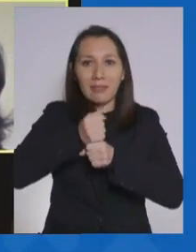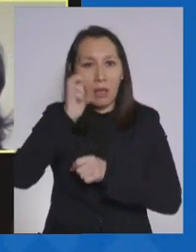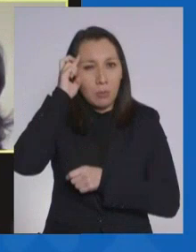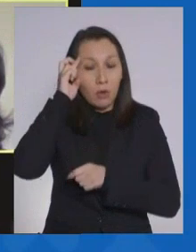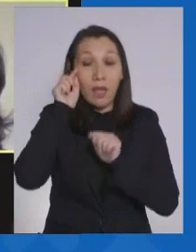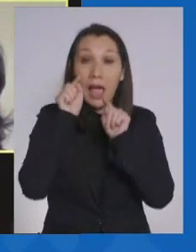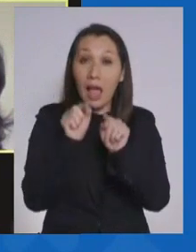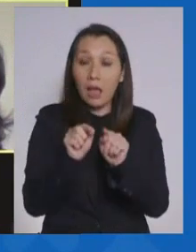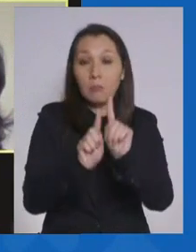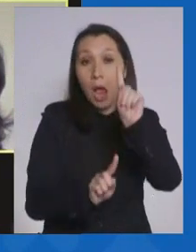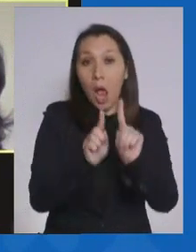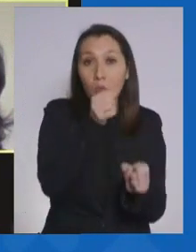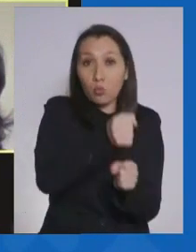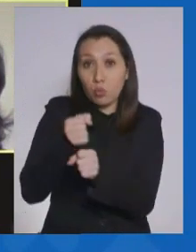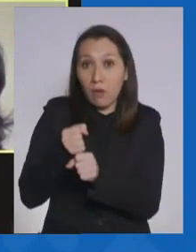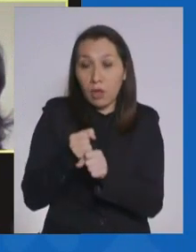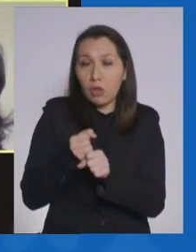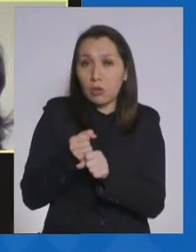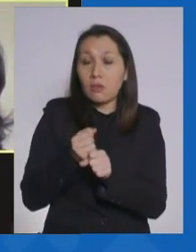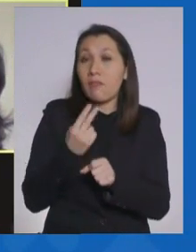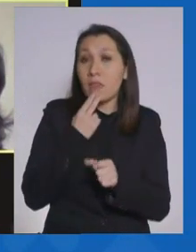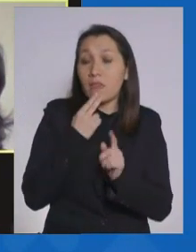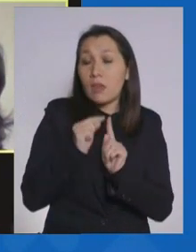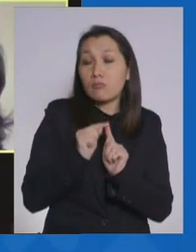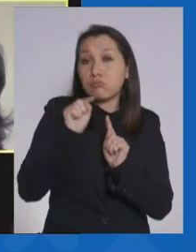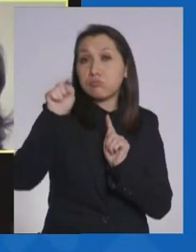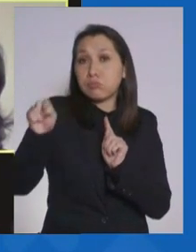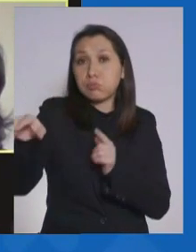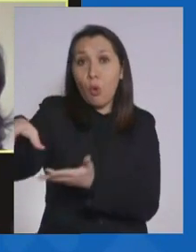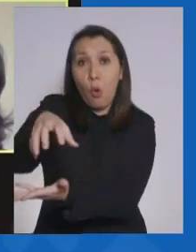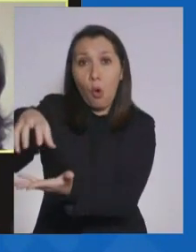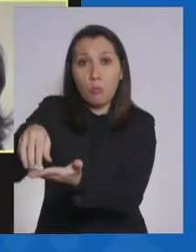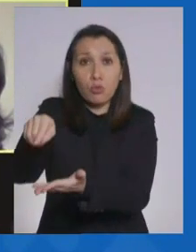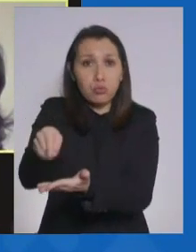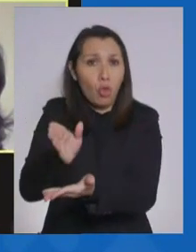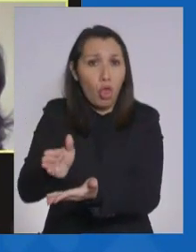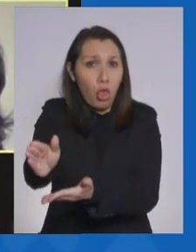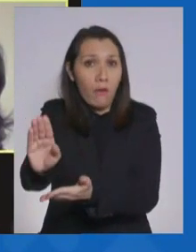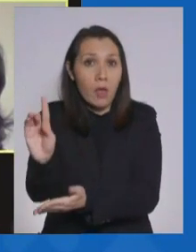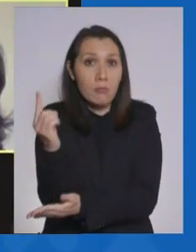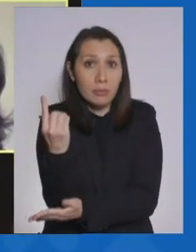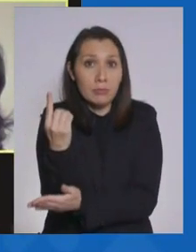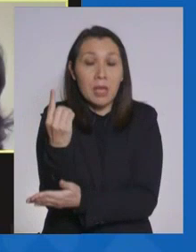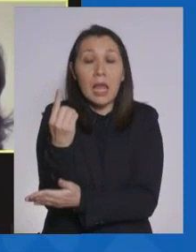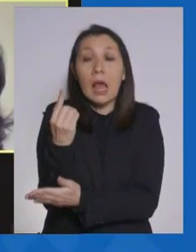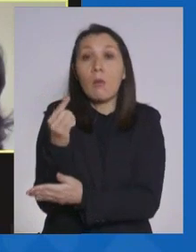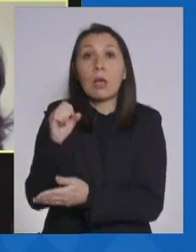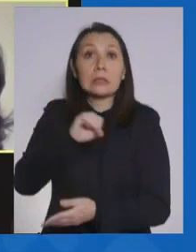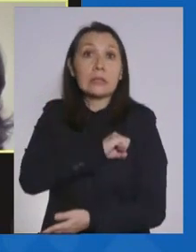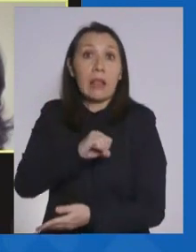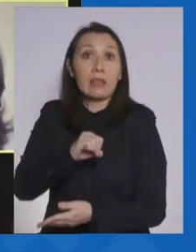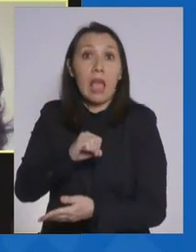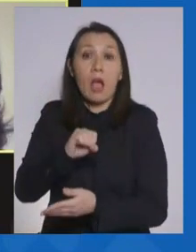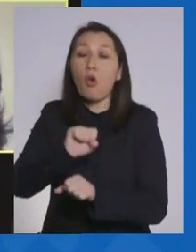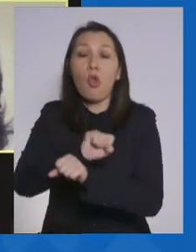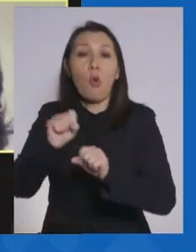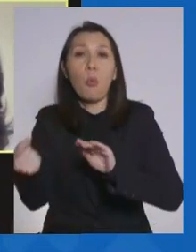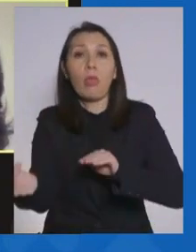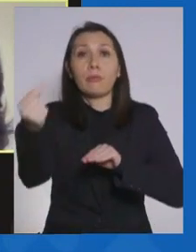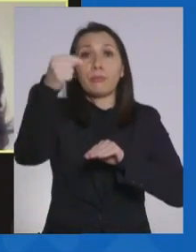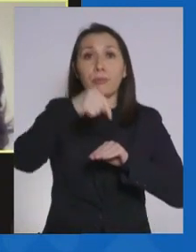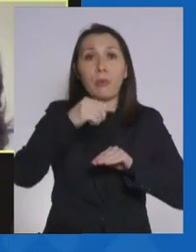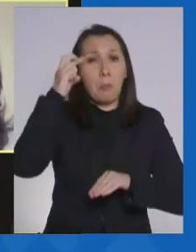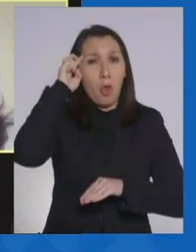si hay trabajadores que viven en comunas que todavía están en etapa uno, por ejemplo, Santiago, no pueden